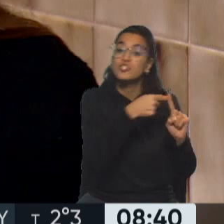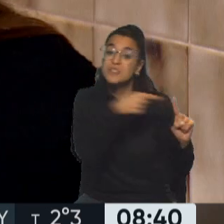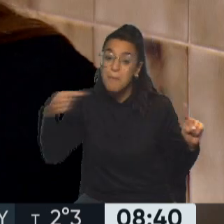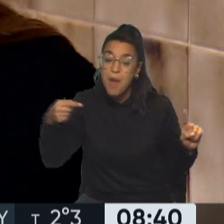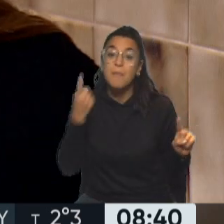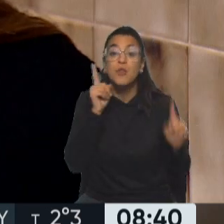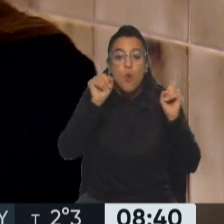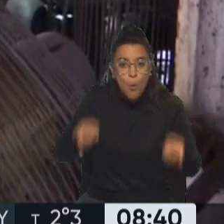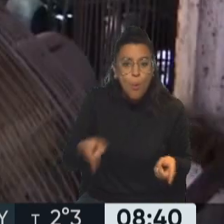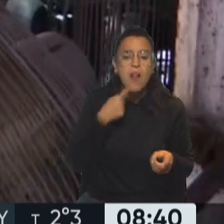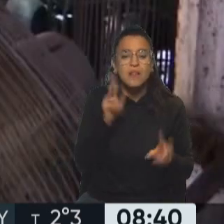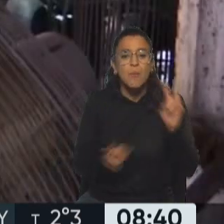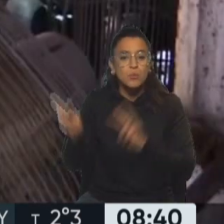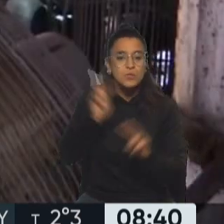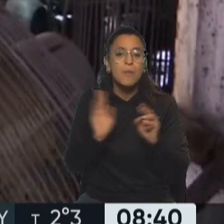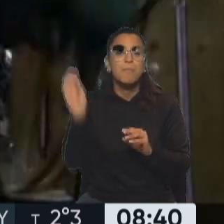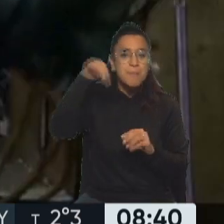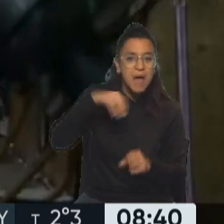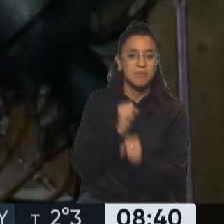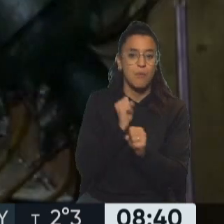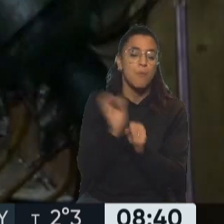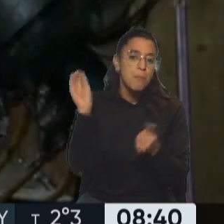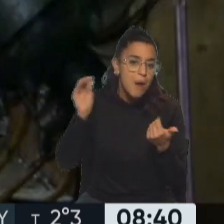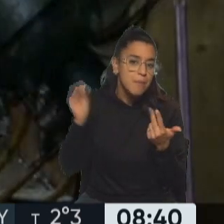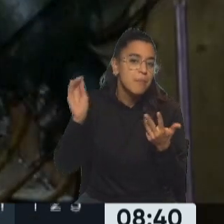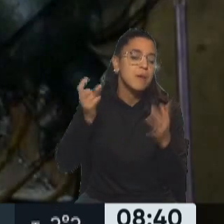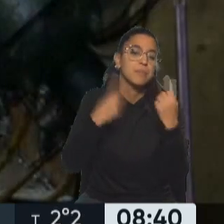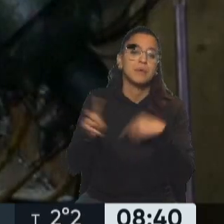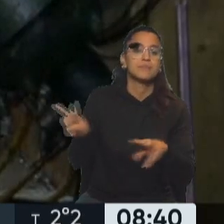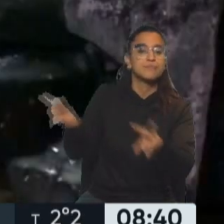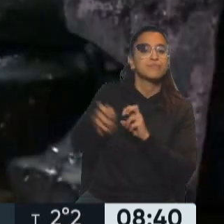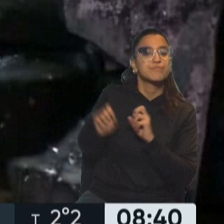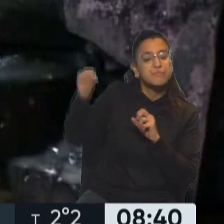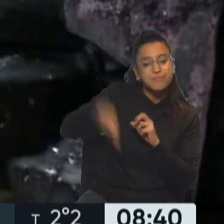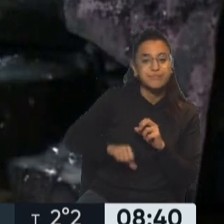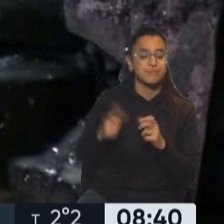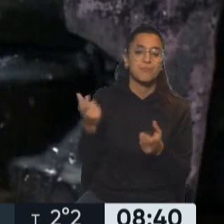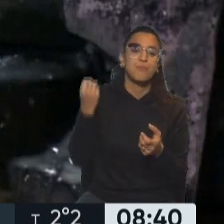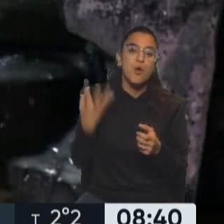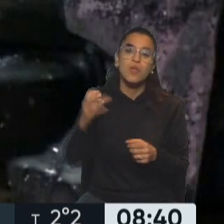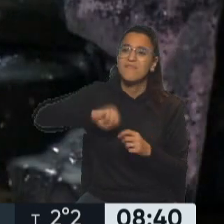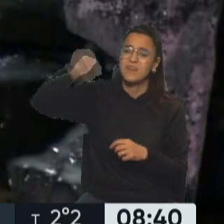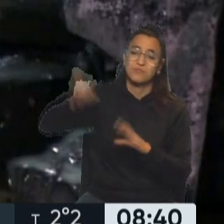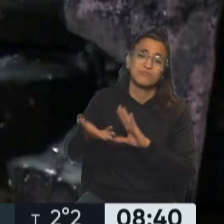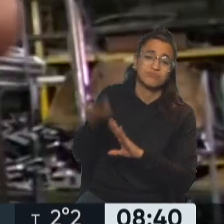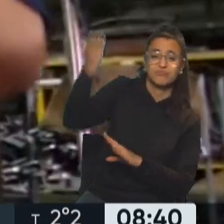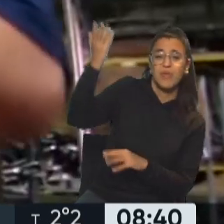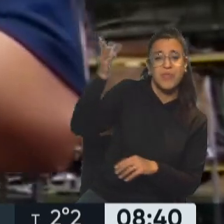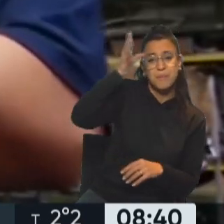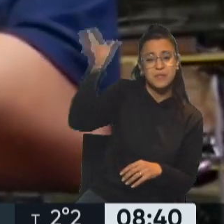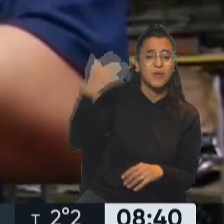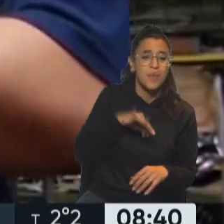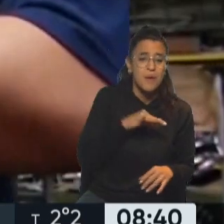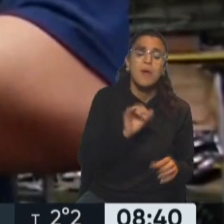igualmente están en busca de más trabajos. Pero la lucha de los ingresos viene siendo por ganarle a la inflación cuando todavía tenemos que